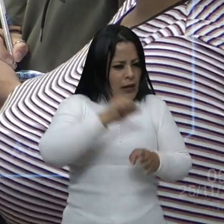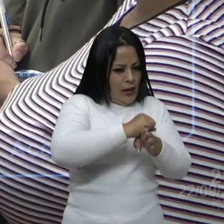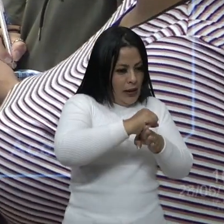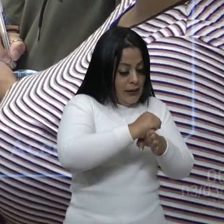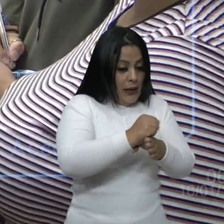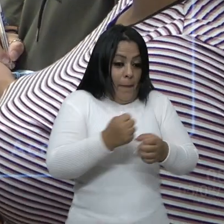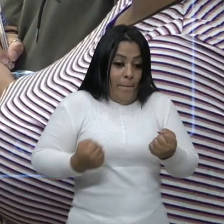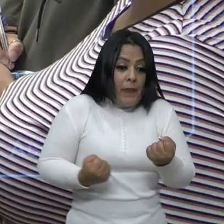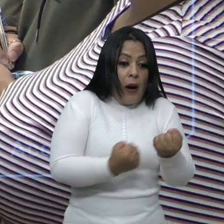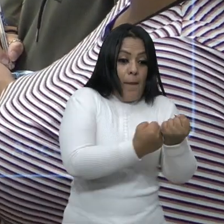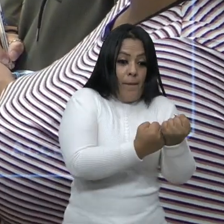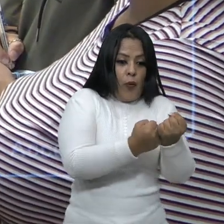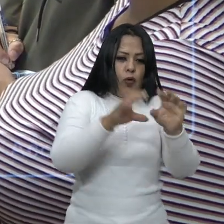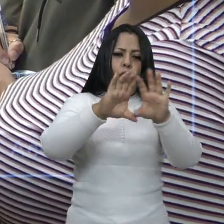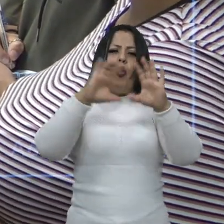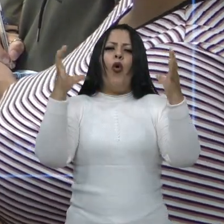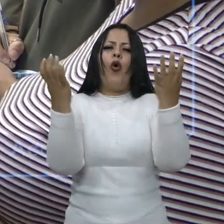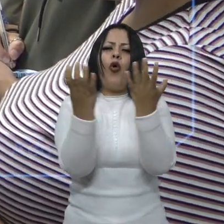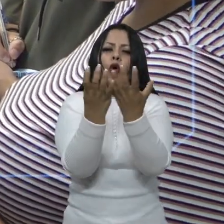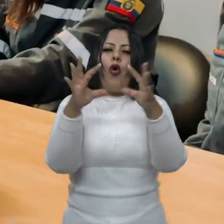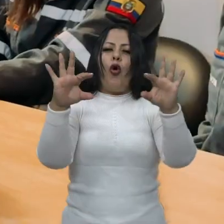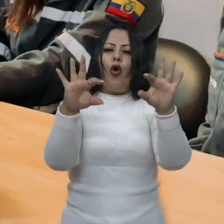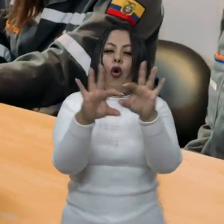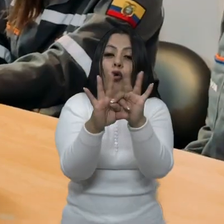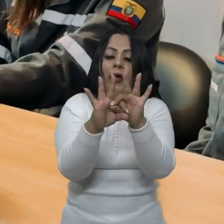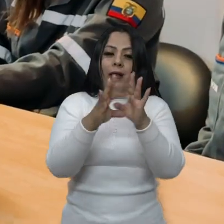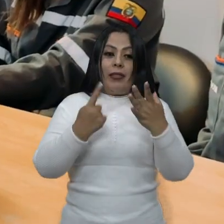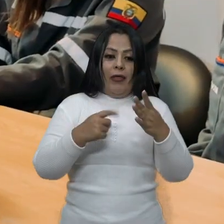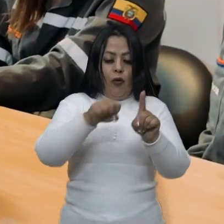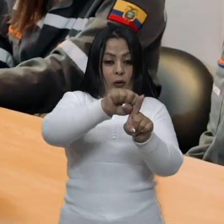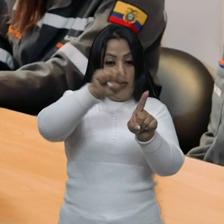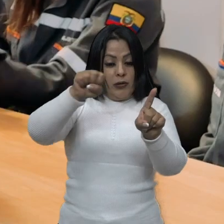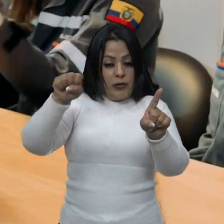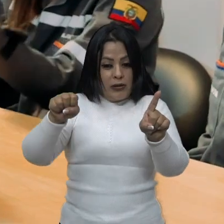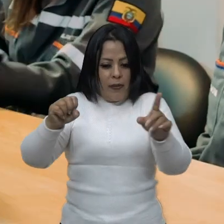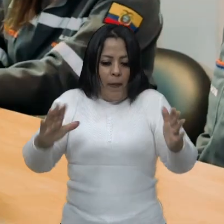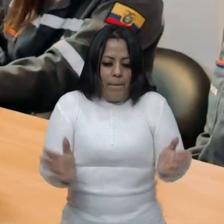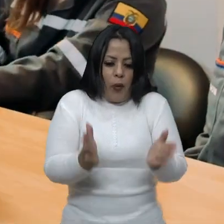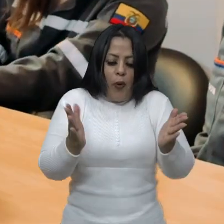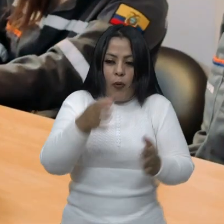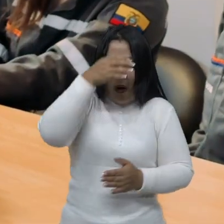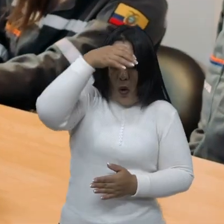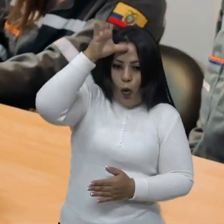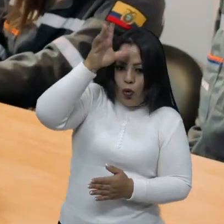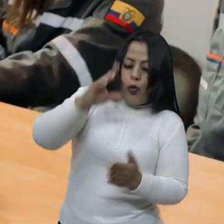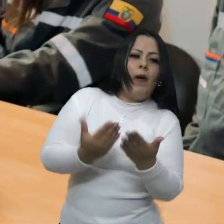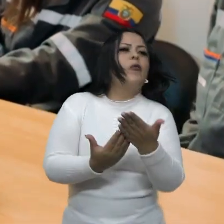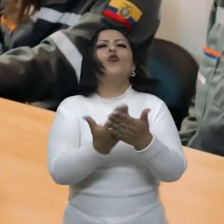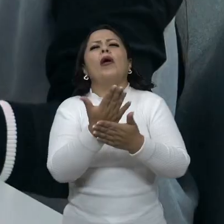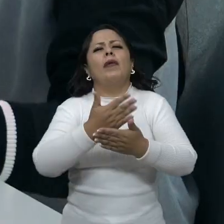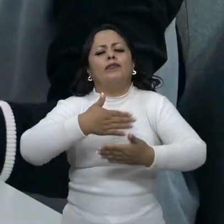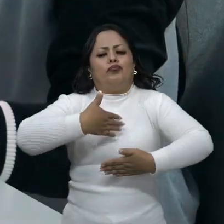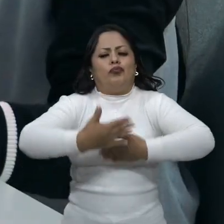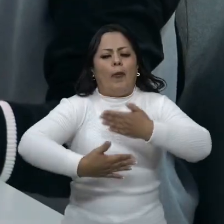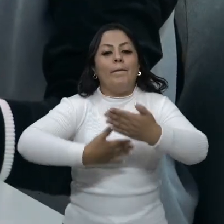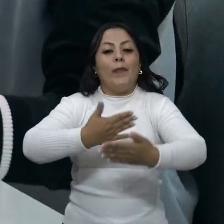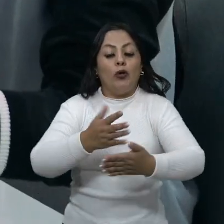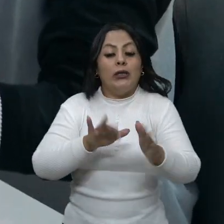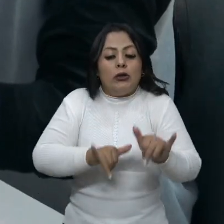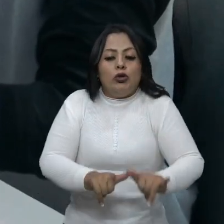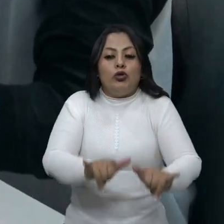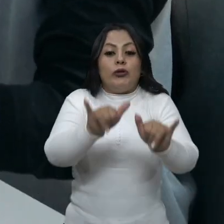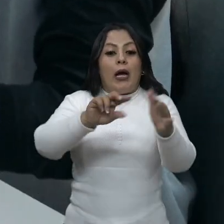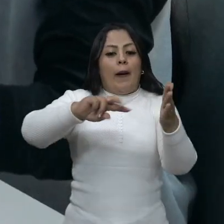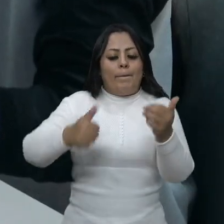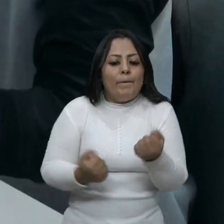colaboradores en un mundo interconectado. El sistema promueve una cultura de innovación constante, apoyándose en